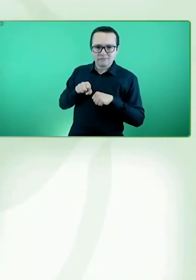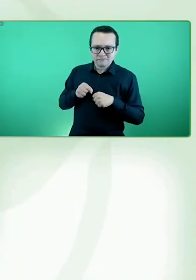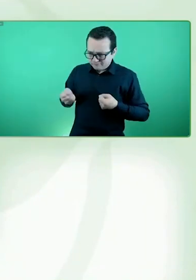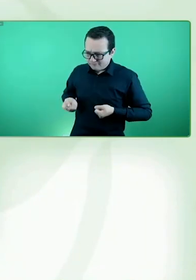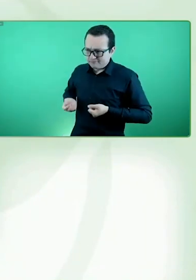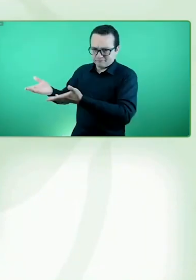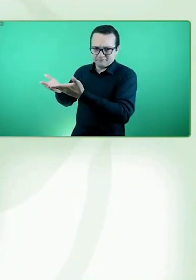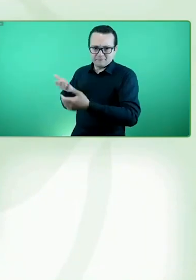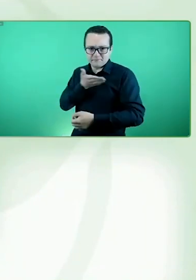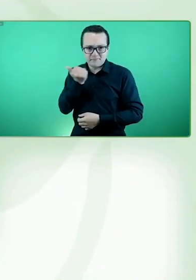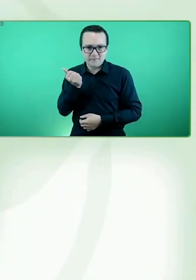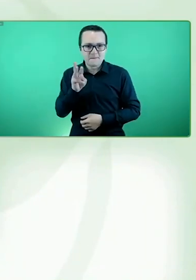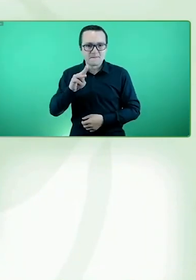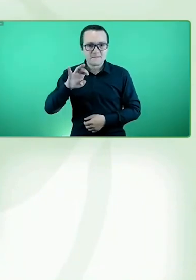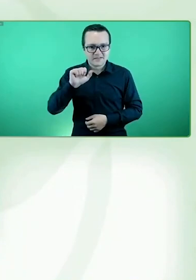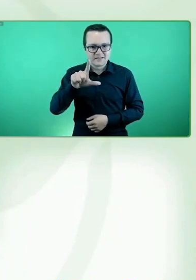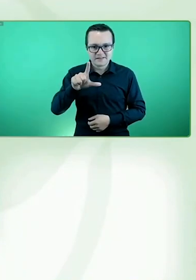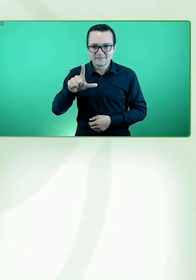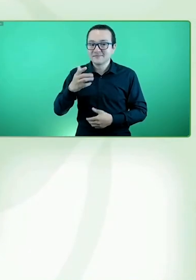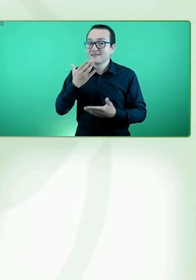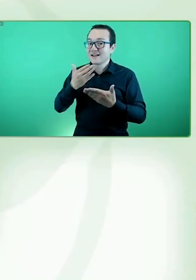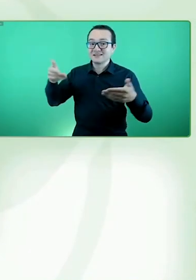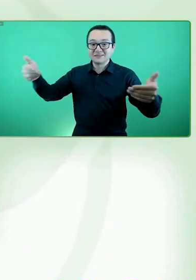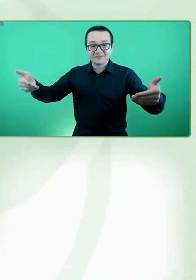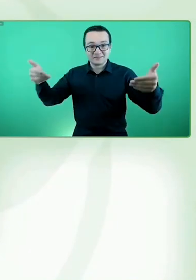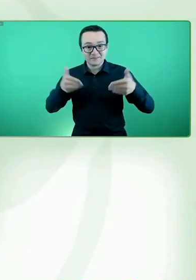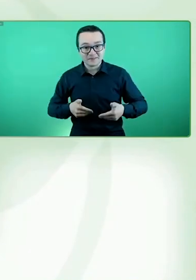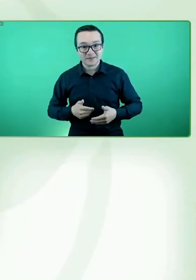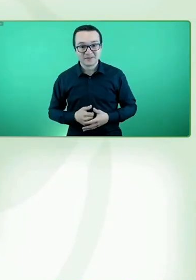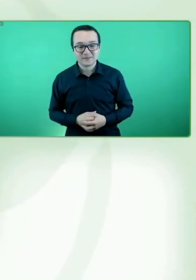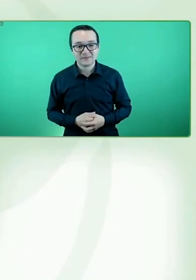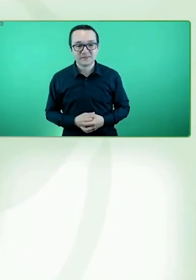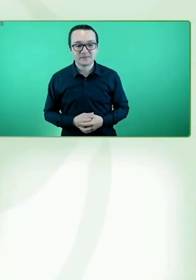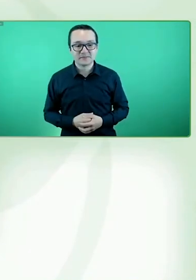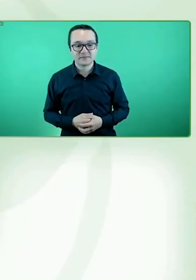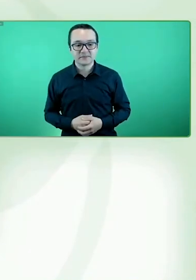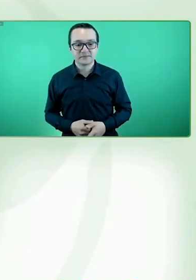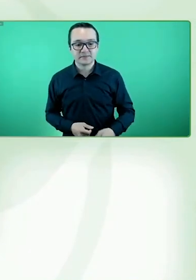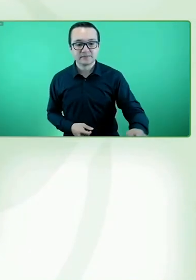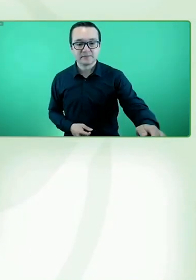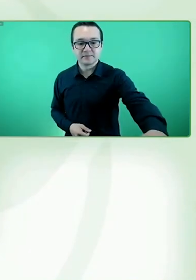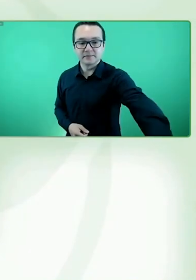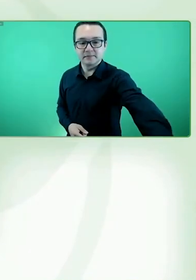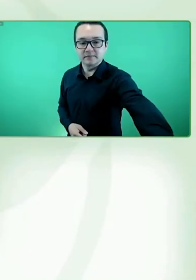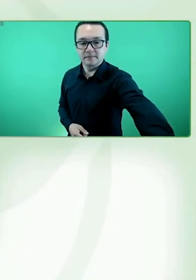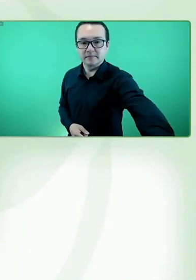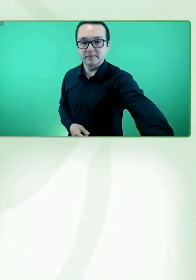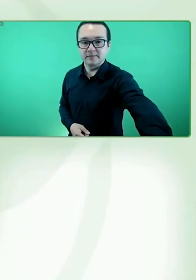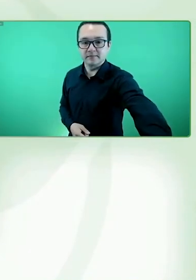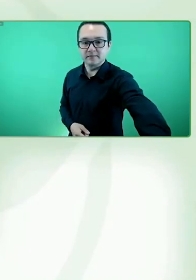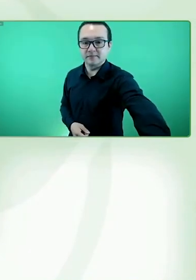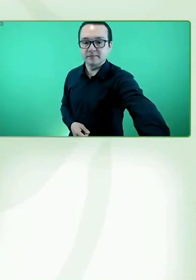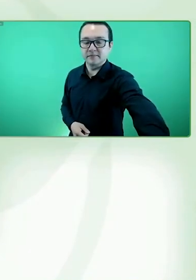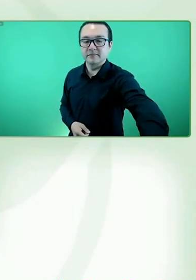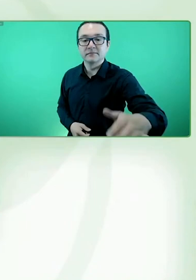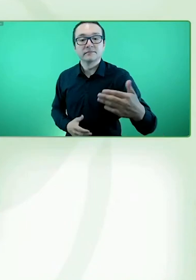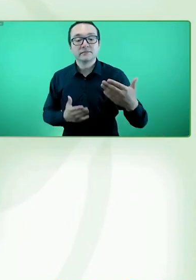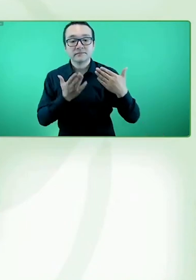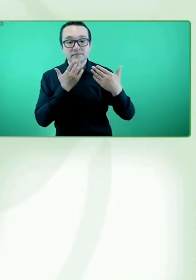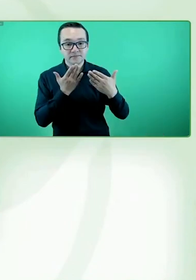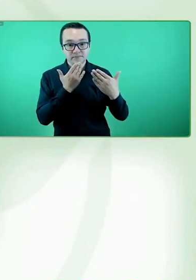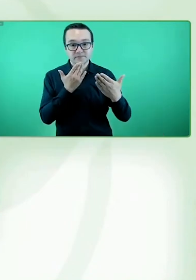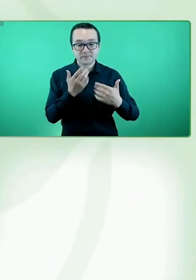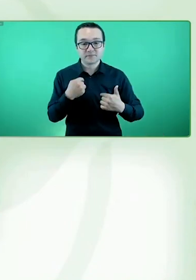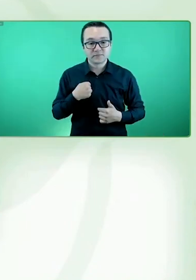Muchísimas gracias, Michael. Bienvenido. floor is yours. Thank you so much. So, my name is Michael,